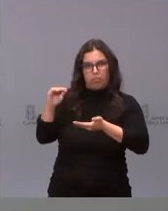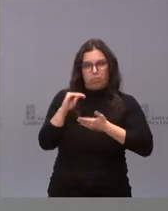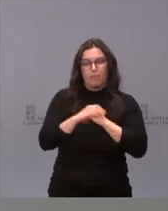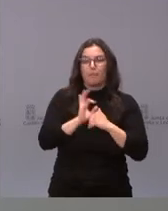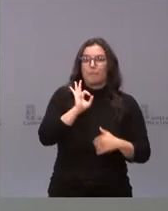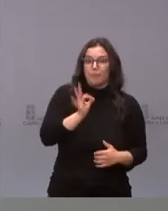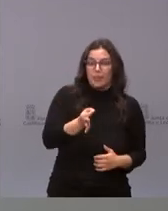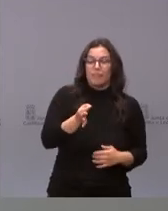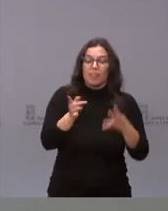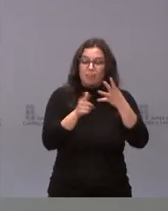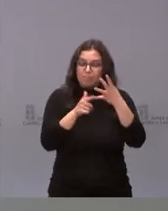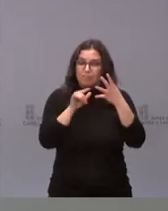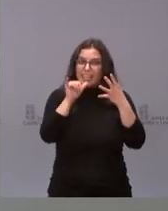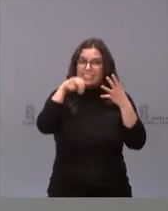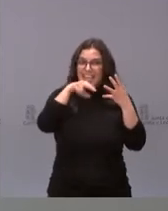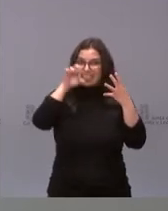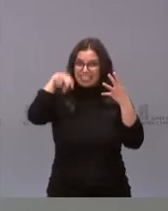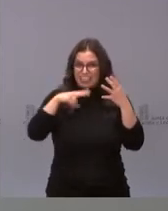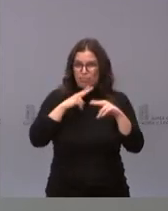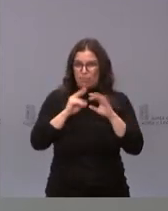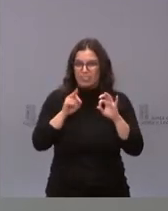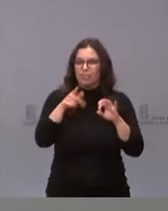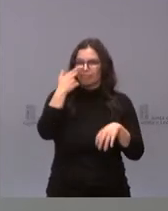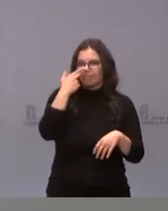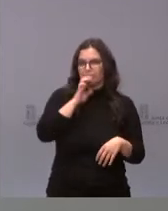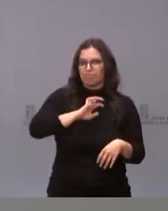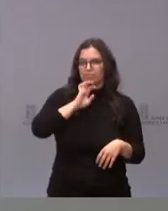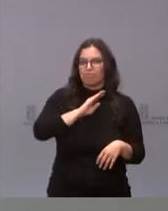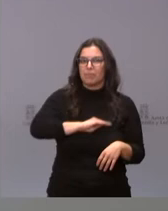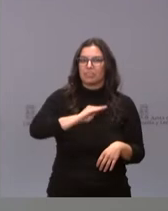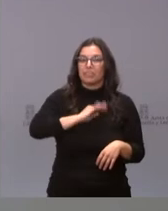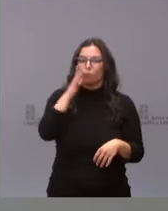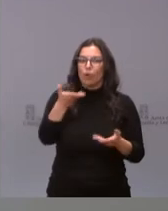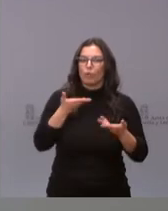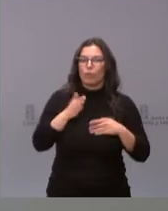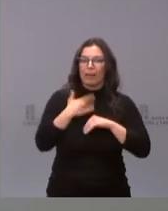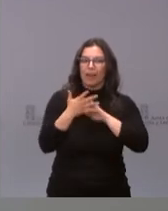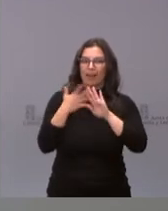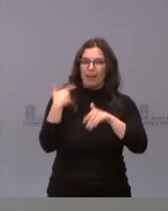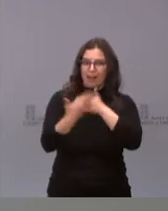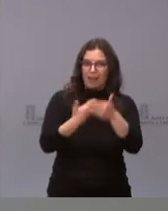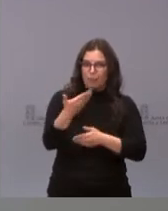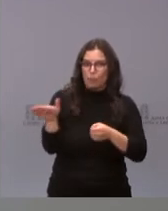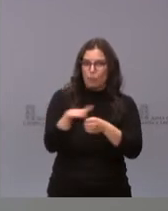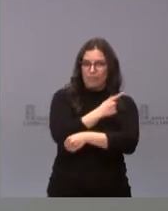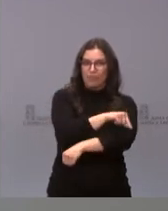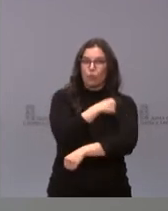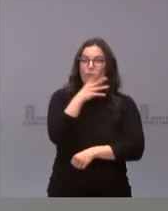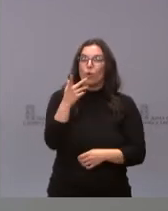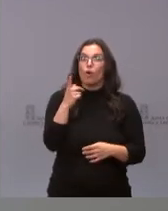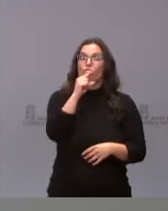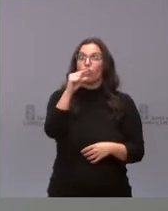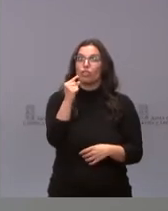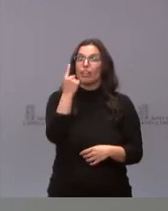cierto que esta vacuna tiene un interés importante porque nos puede ayudar a ir más deprisa en la cobertura vacunal porque solamente se